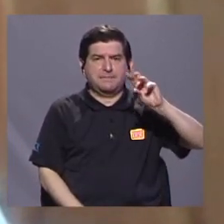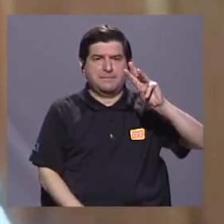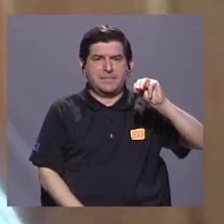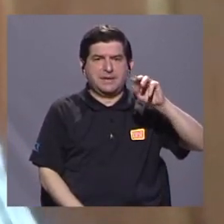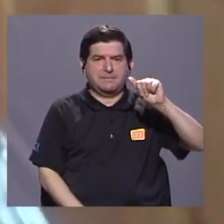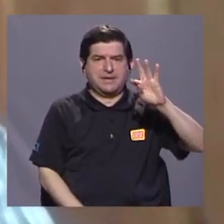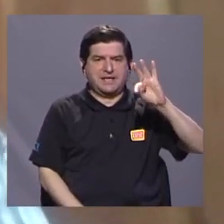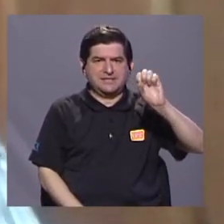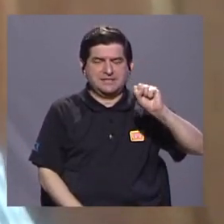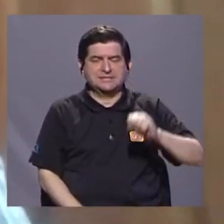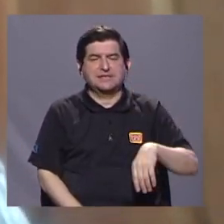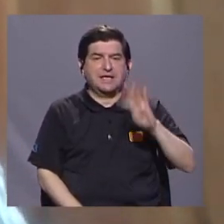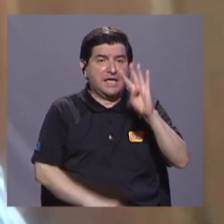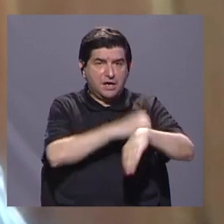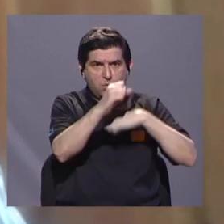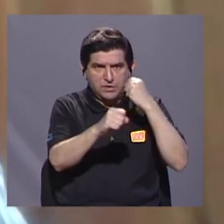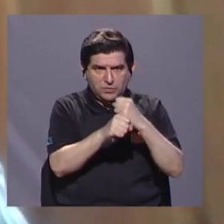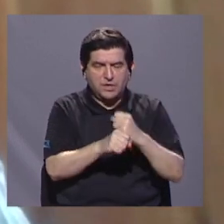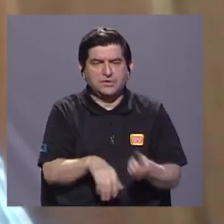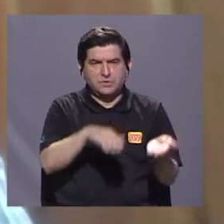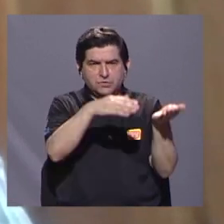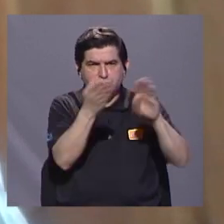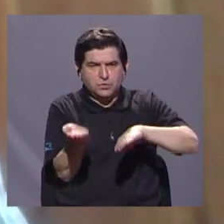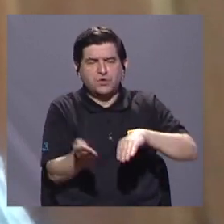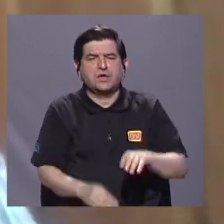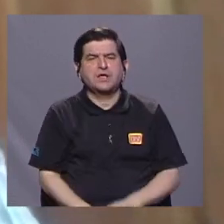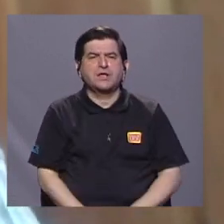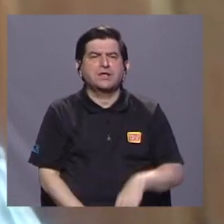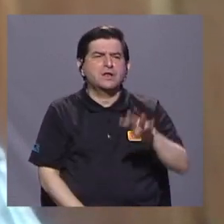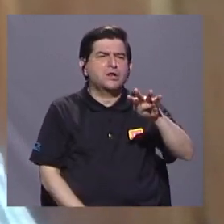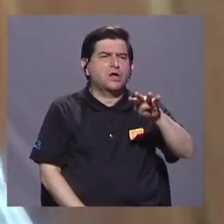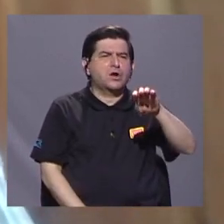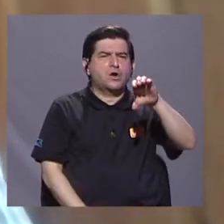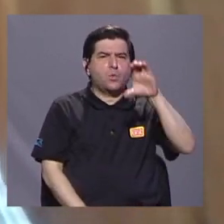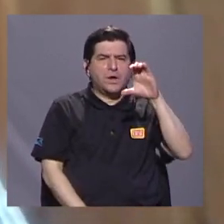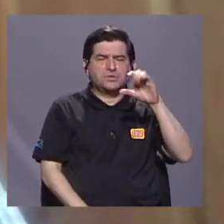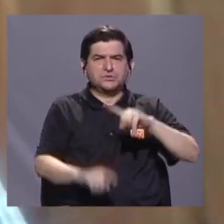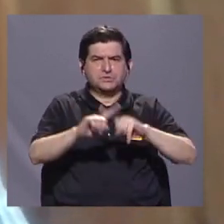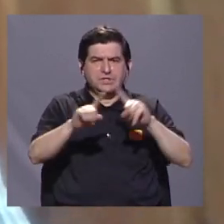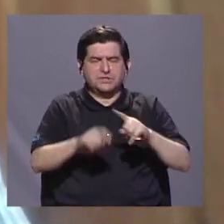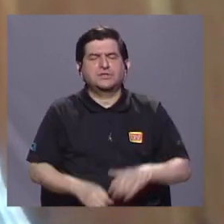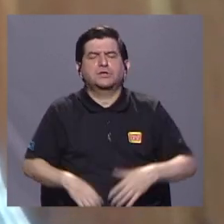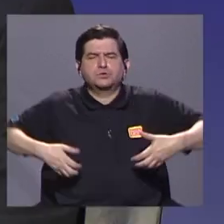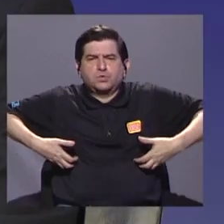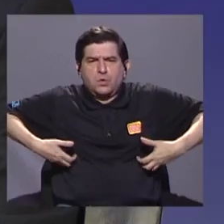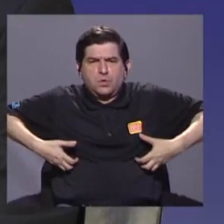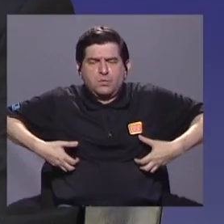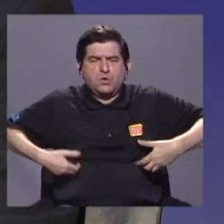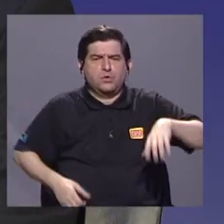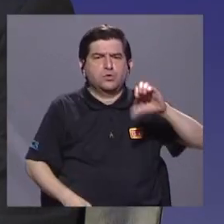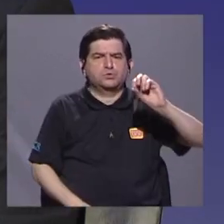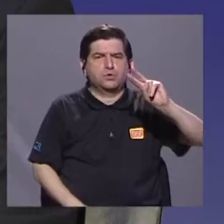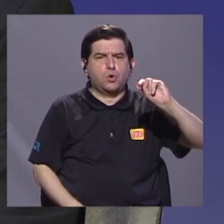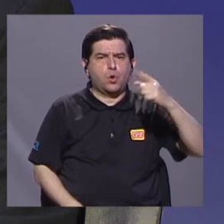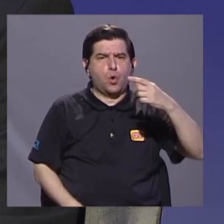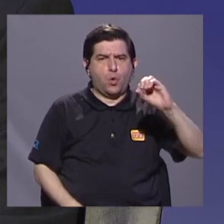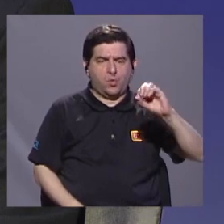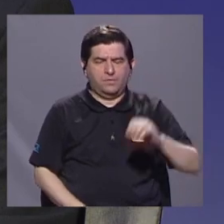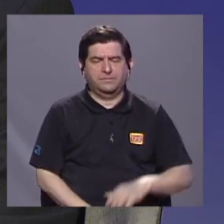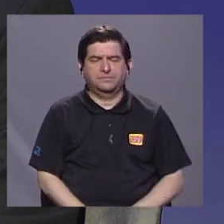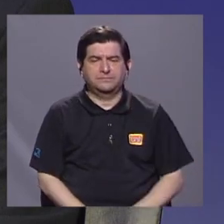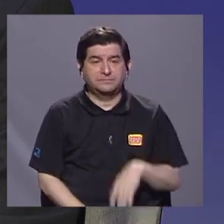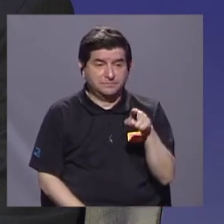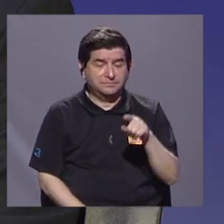menos de cuatro años hemos perdido 400 monos congos, de los cuales están